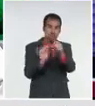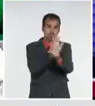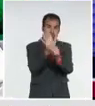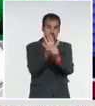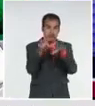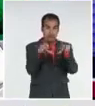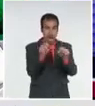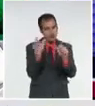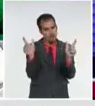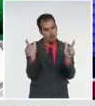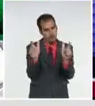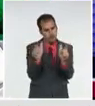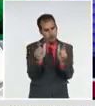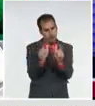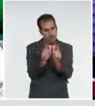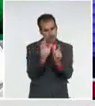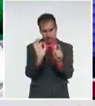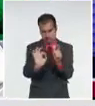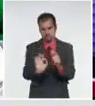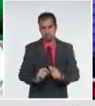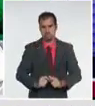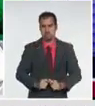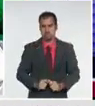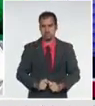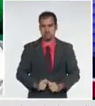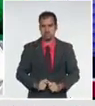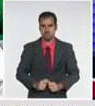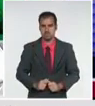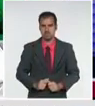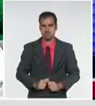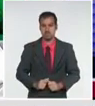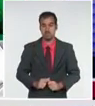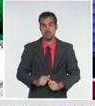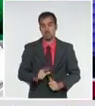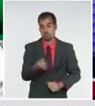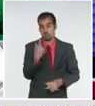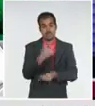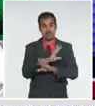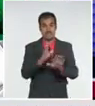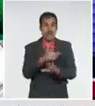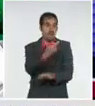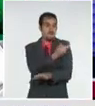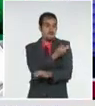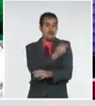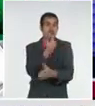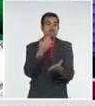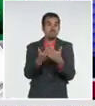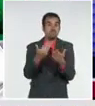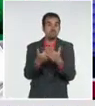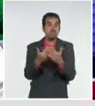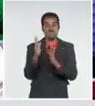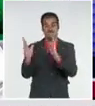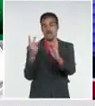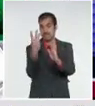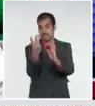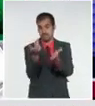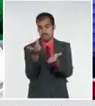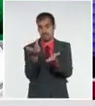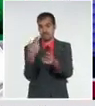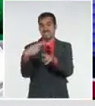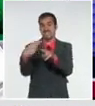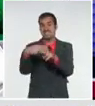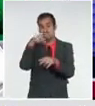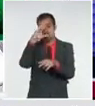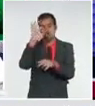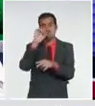no ahora que ya estamos en la fase 3 del ensayo clínico de las vacunas soberanas A02 y las vacunas